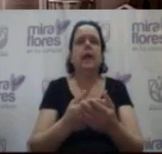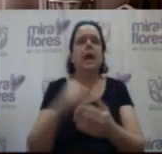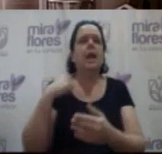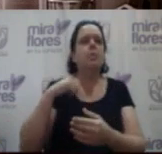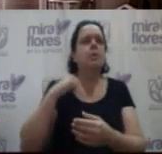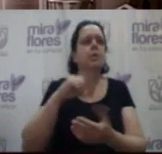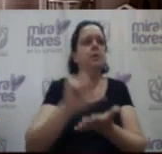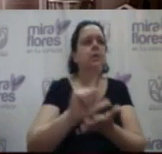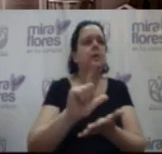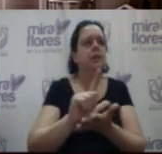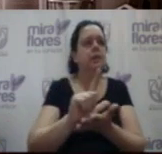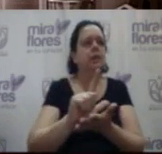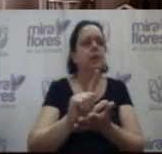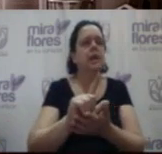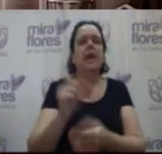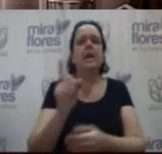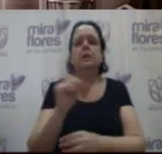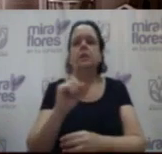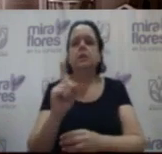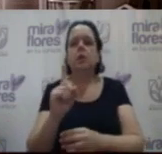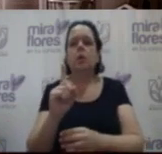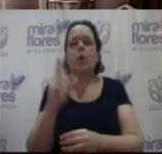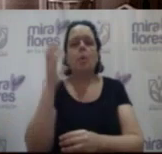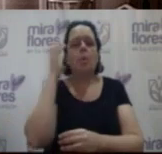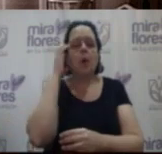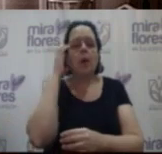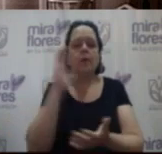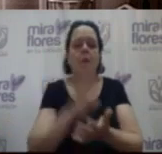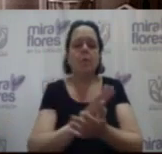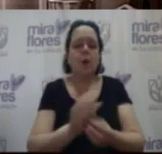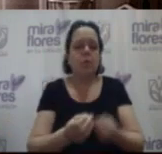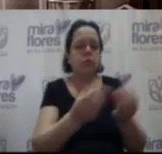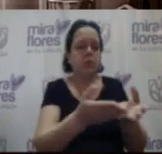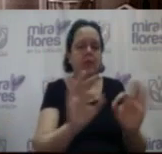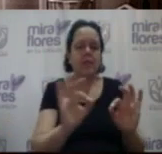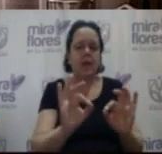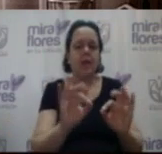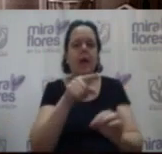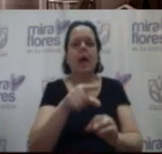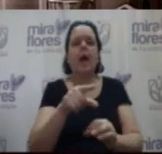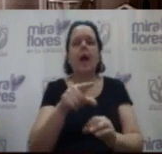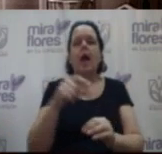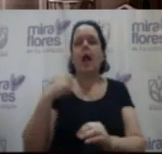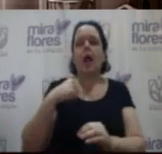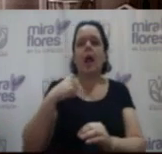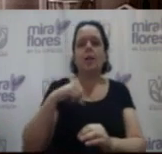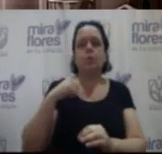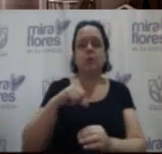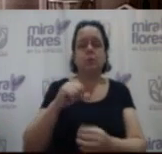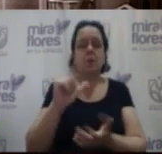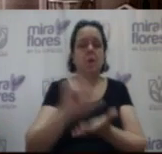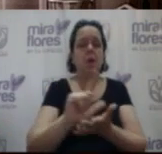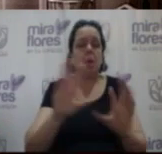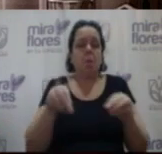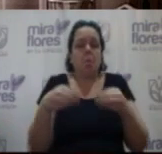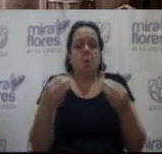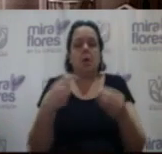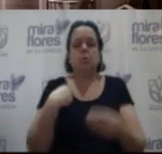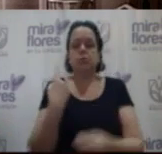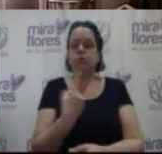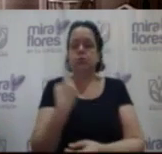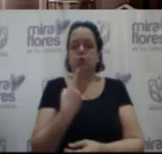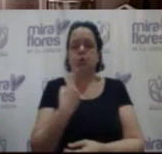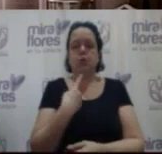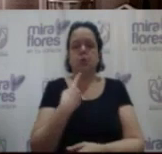Y si llegara sin ningún dictamen nuestro, realmente Lima tendría toda la libertad para poder actuar de acuerdo a lo que ellos